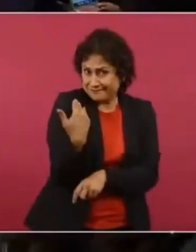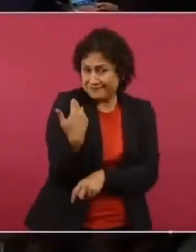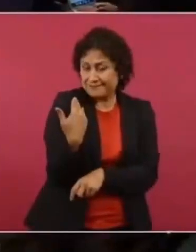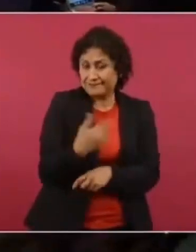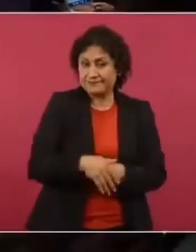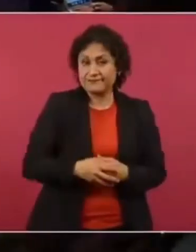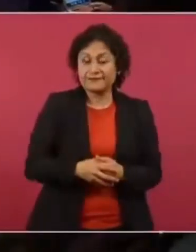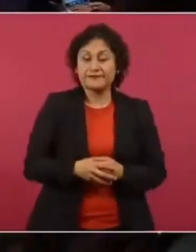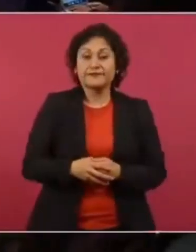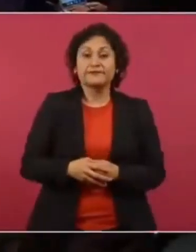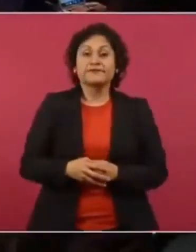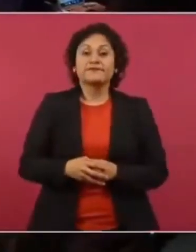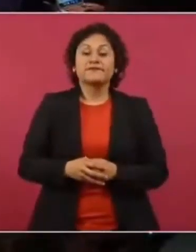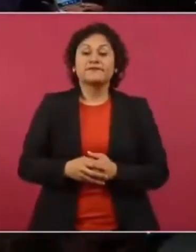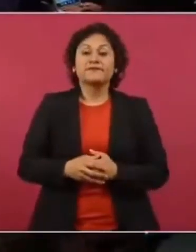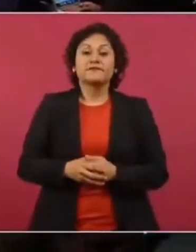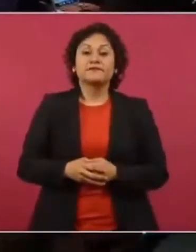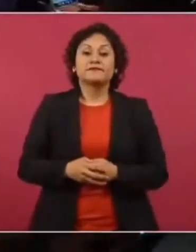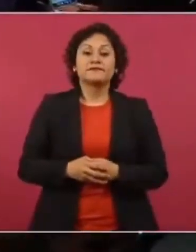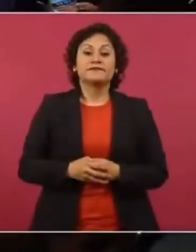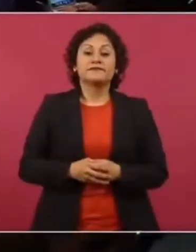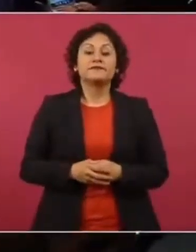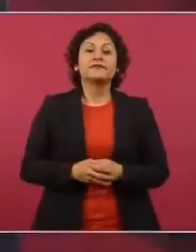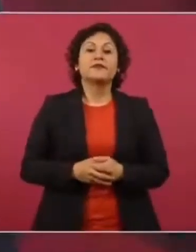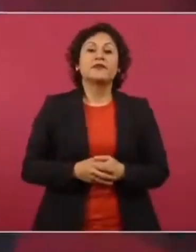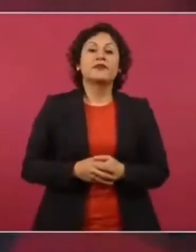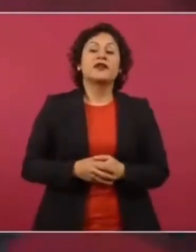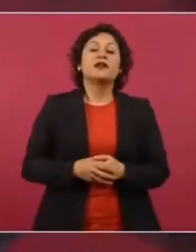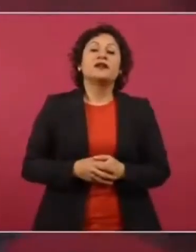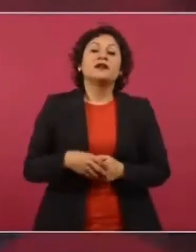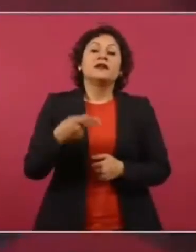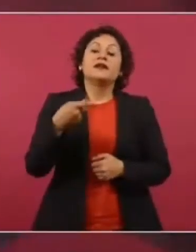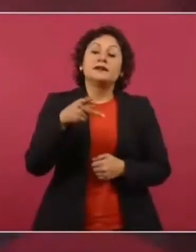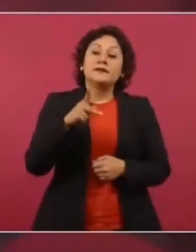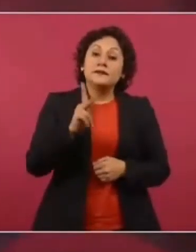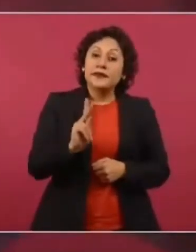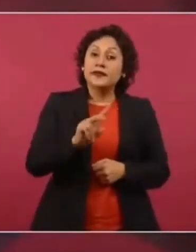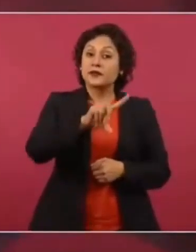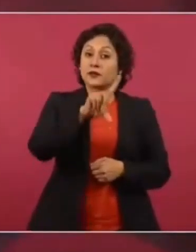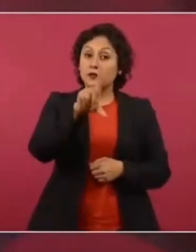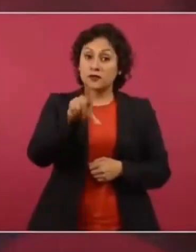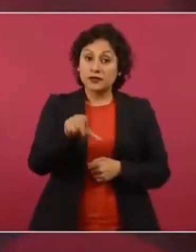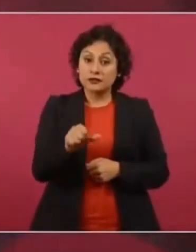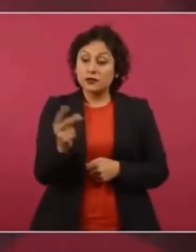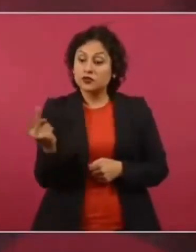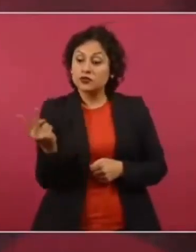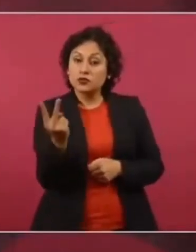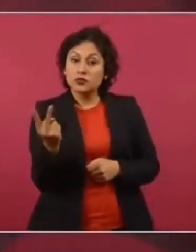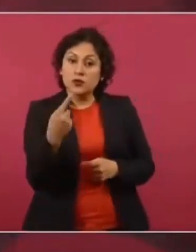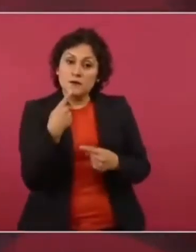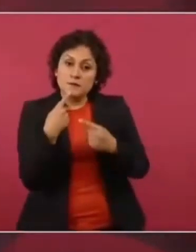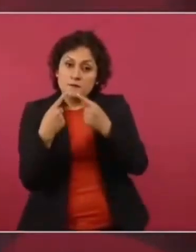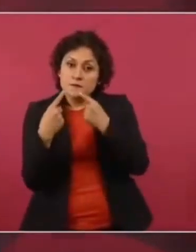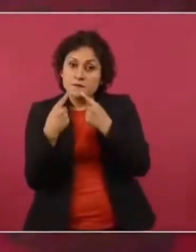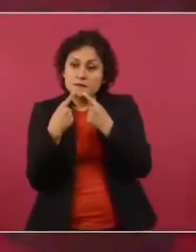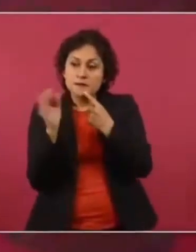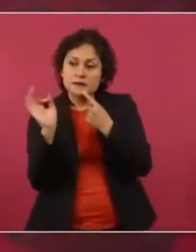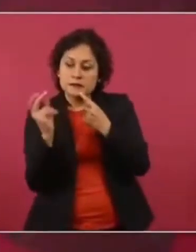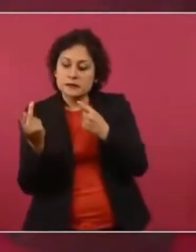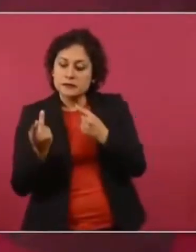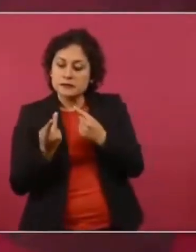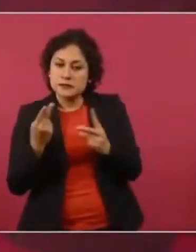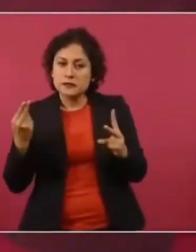Y este, pero que llegan a la conclusión de que si lo asesinaban a él, los familiares